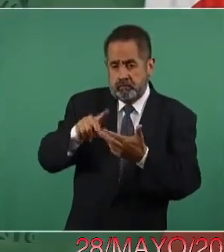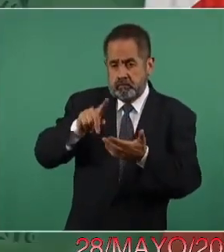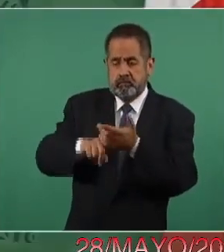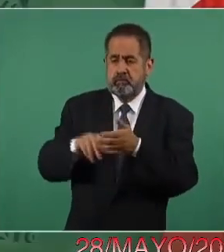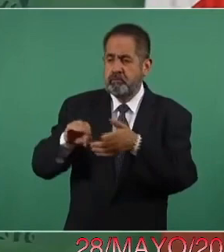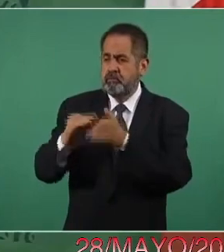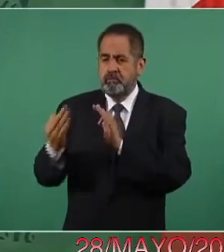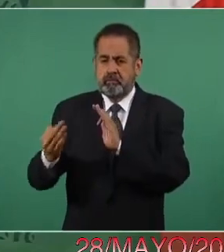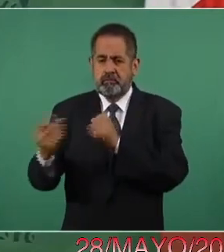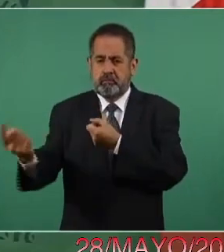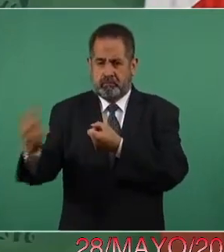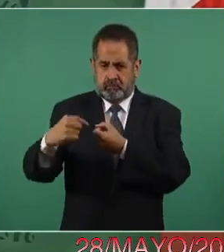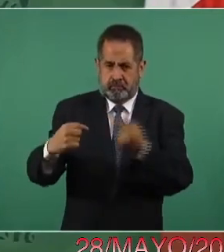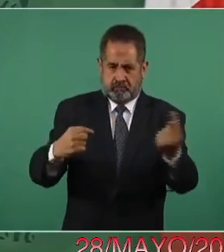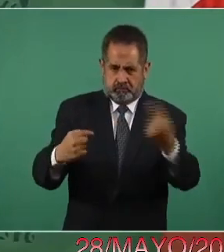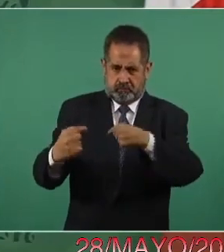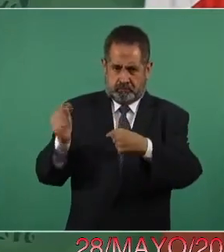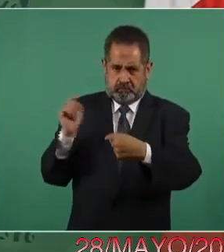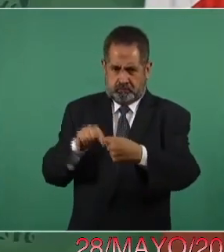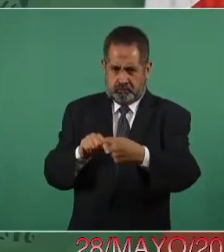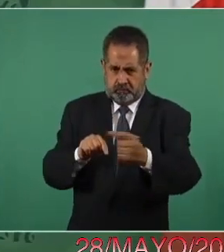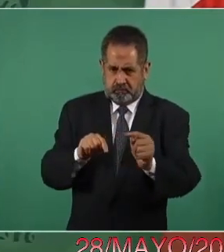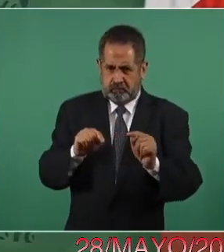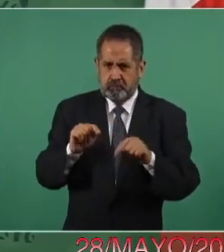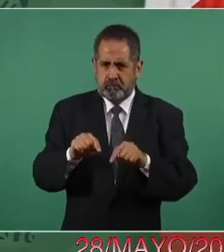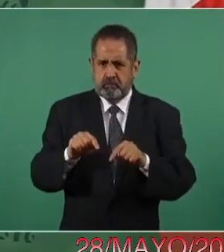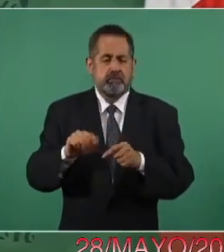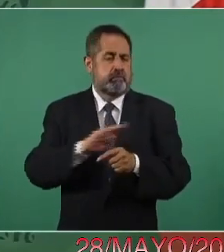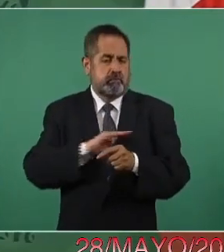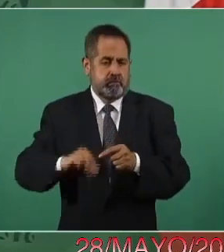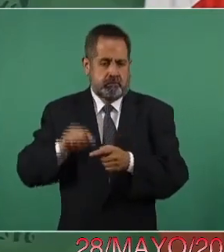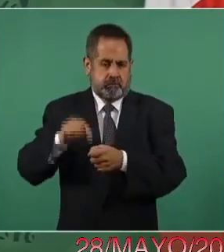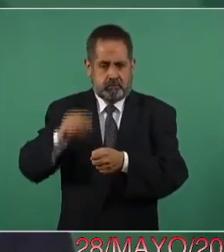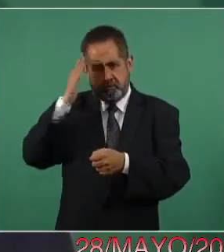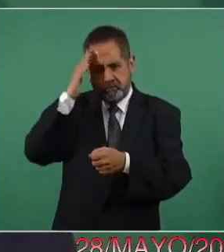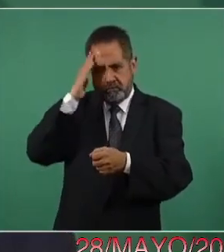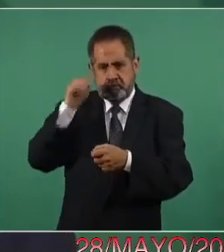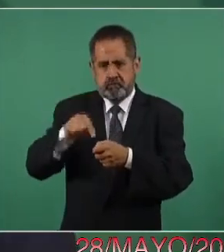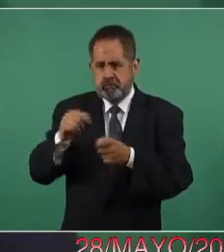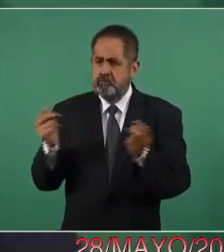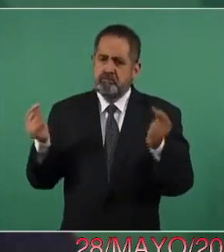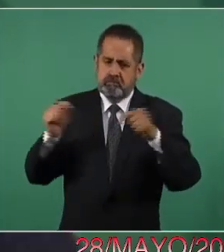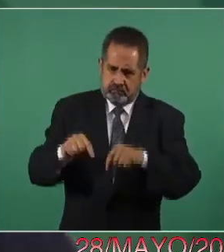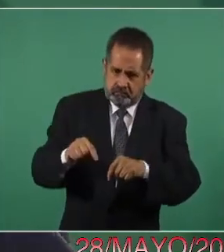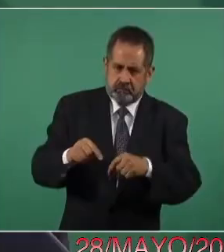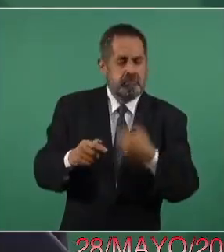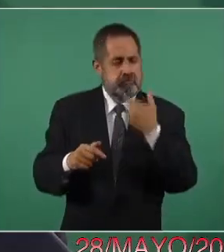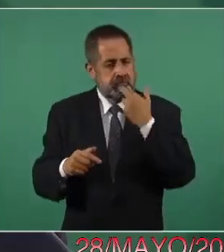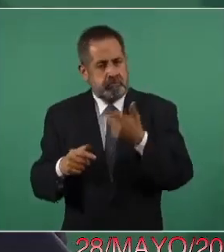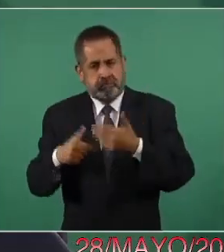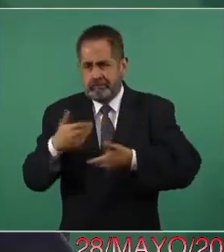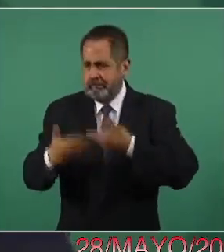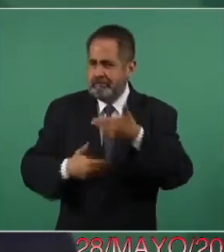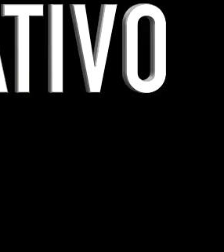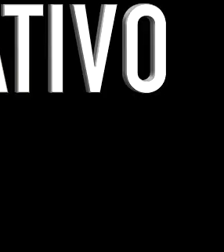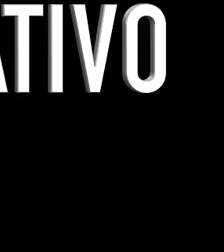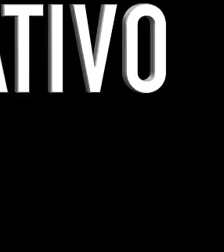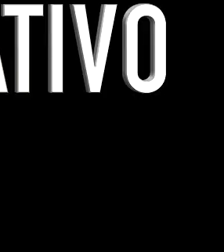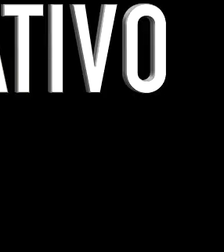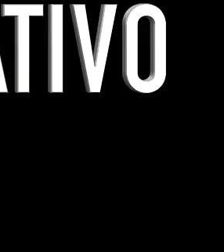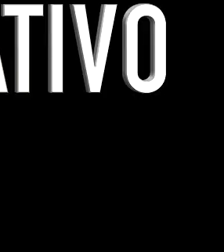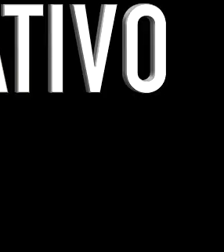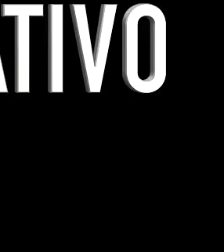cubriendo varios municipios y eso es la expectativa que tenemos de poder incrementar aún más la eficiencia.